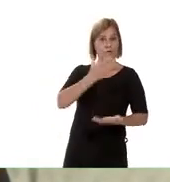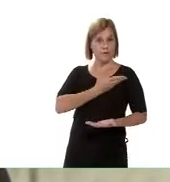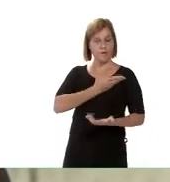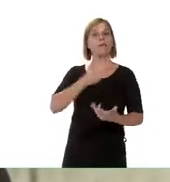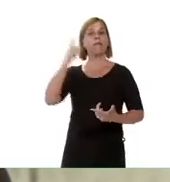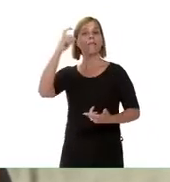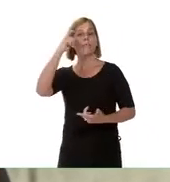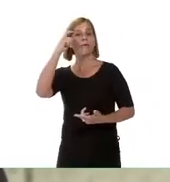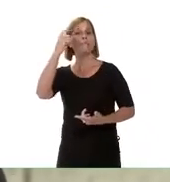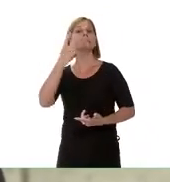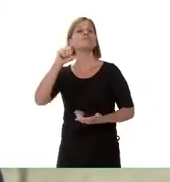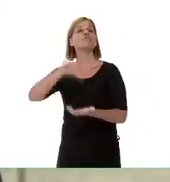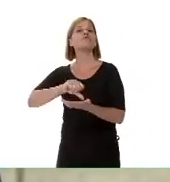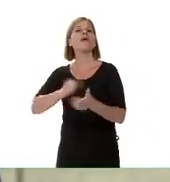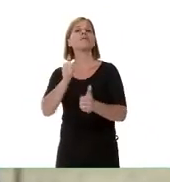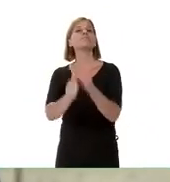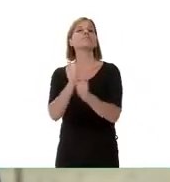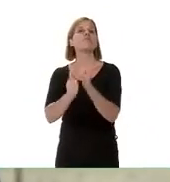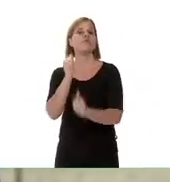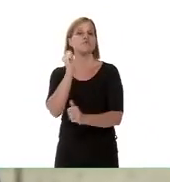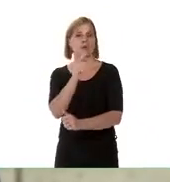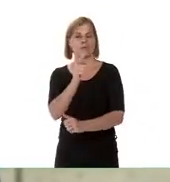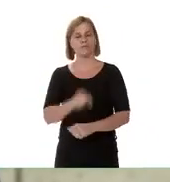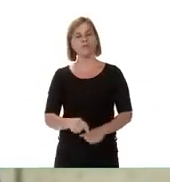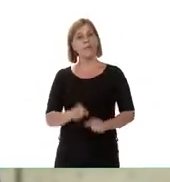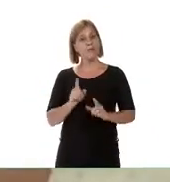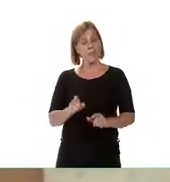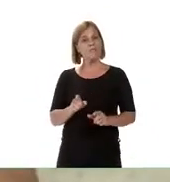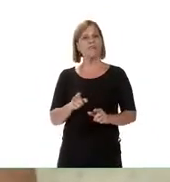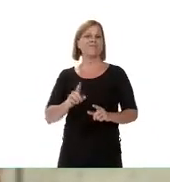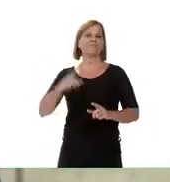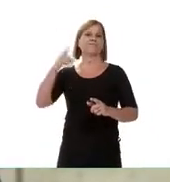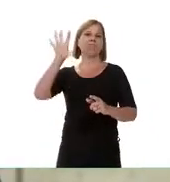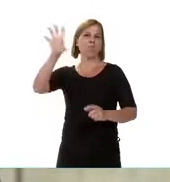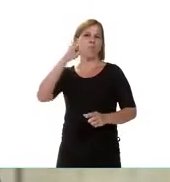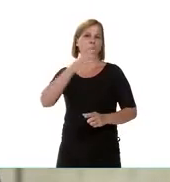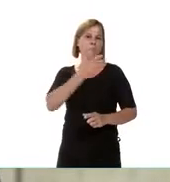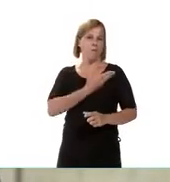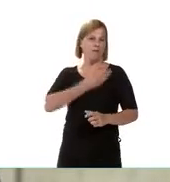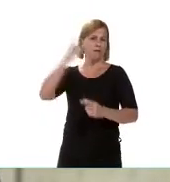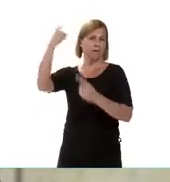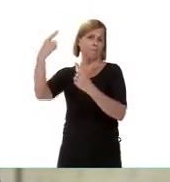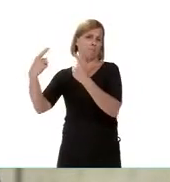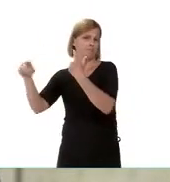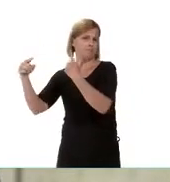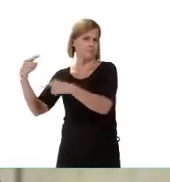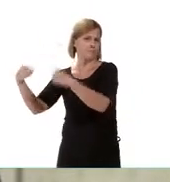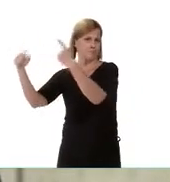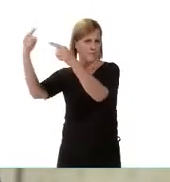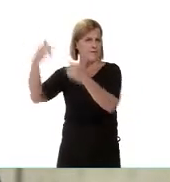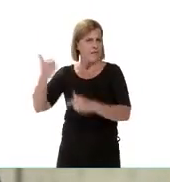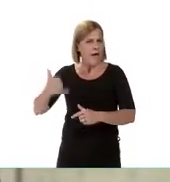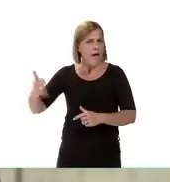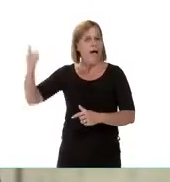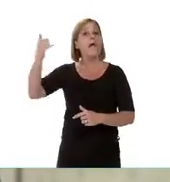corresponden a la ciudad de Rosario. Después tenemos una dispersión, tenemos de a uno, de a dos casos, pero ya